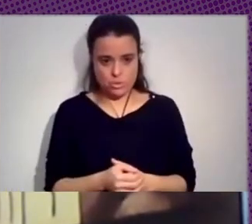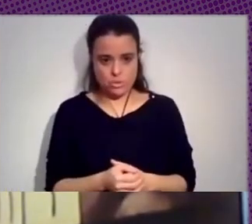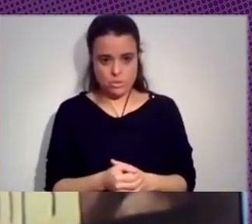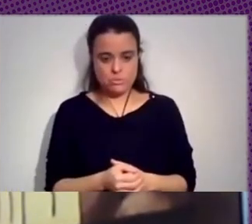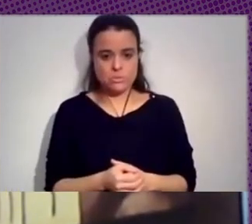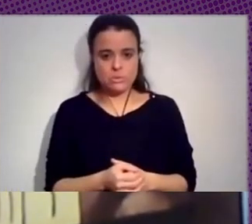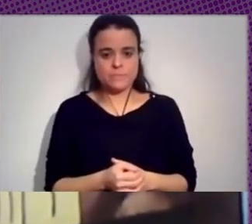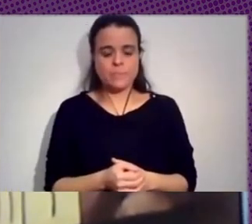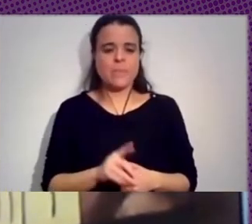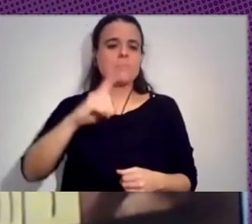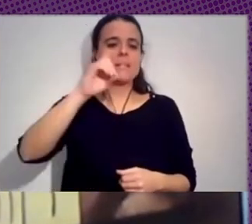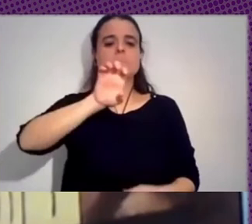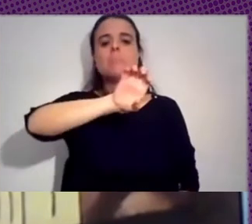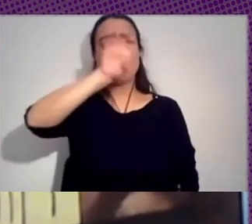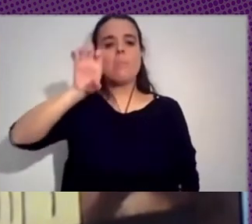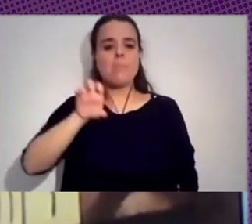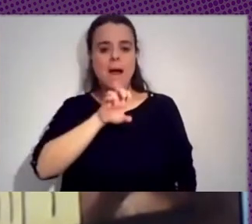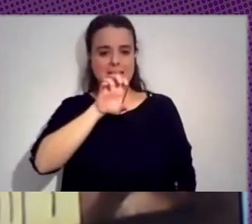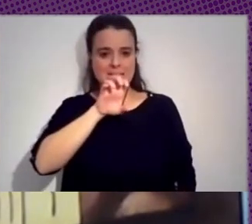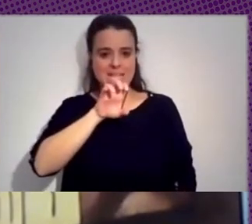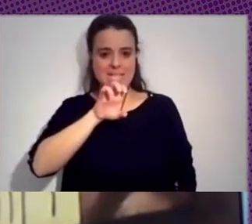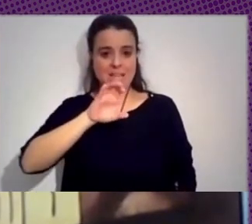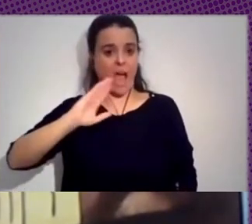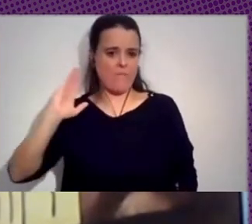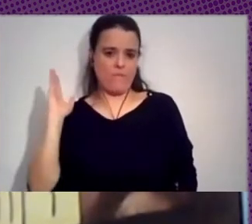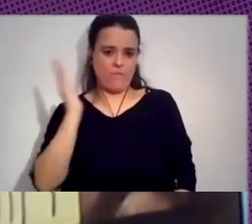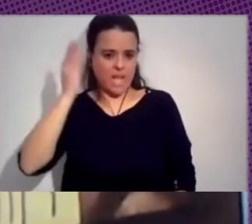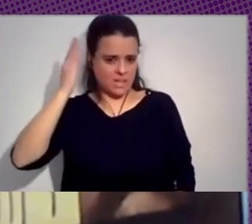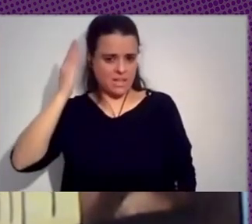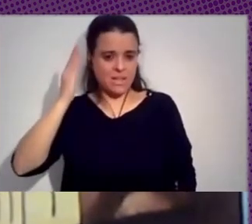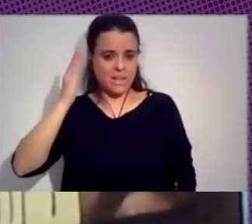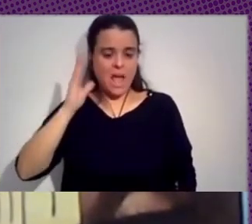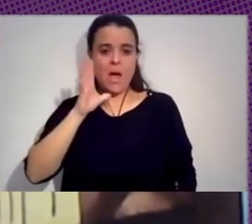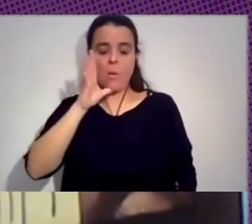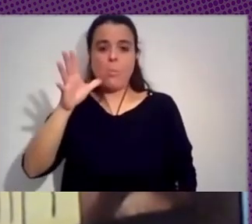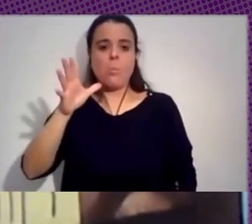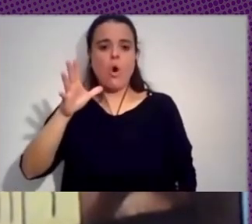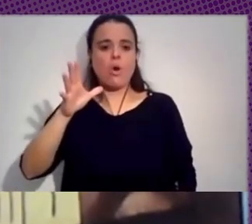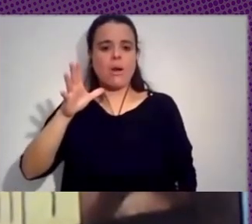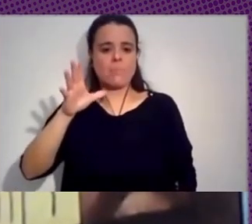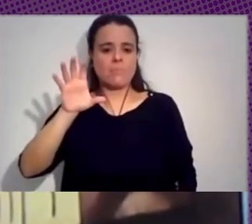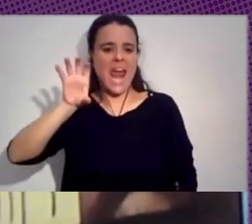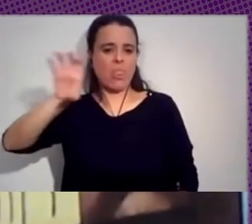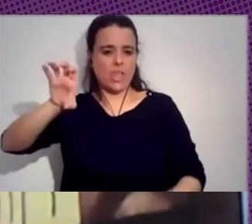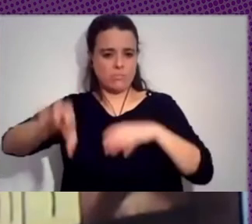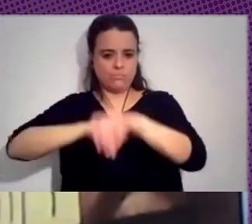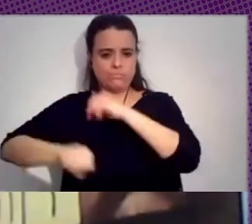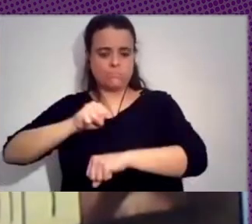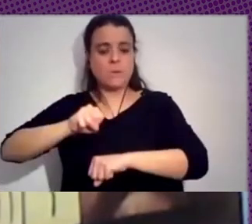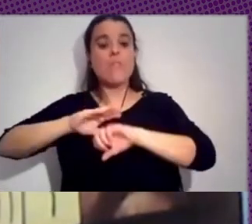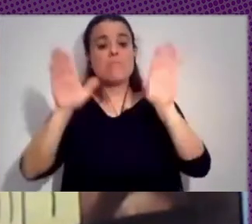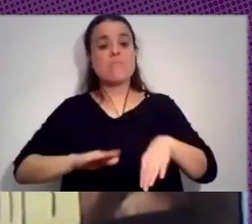sobre todo países que habían sido severamente afectados por la invasión del nazismo. Digo, en las finales de la década del 40